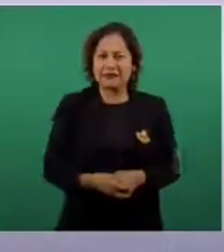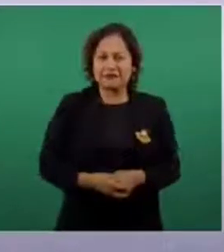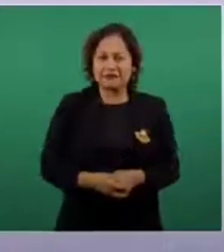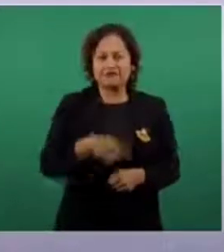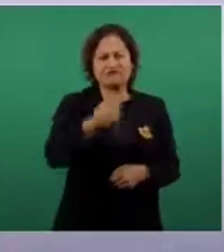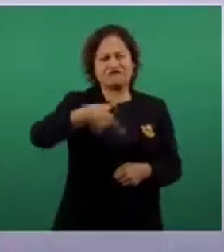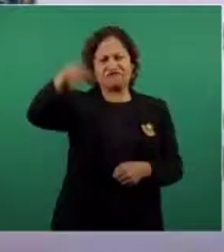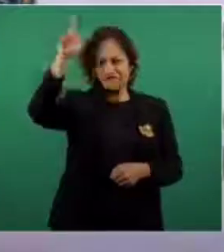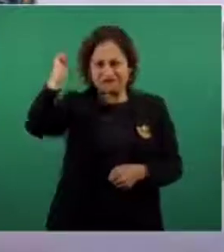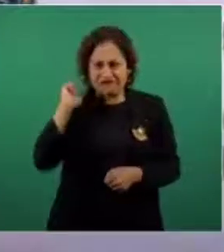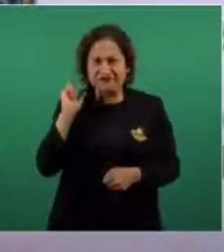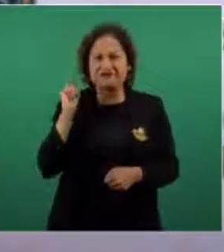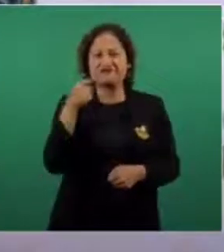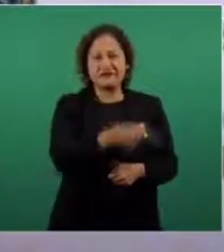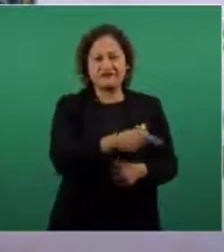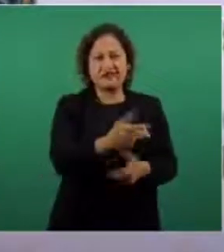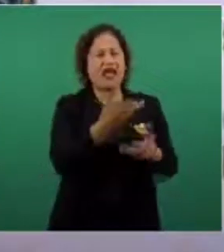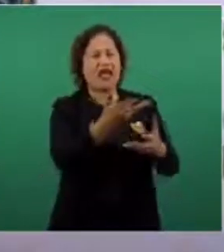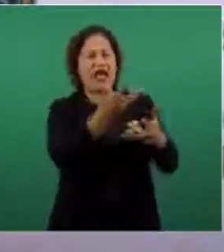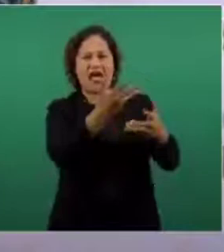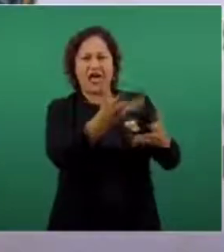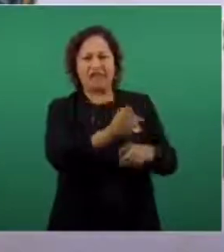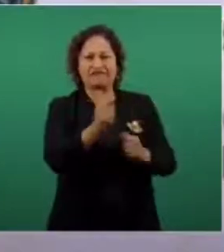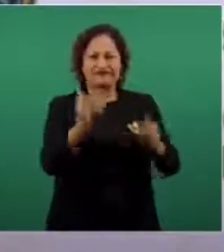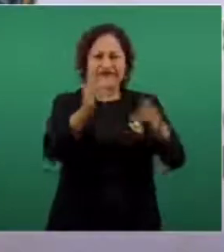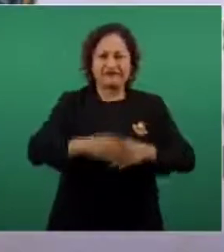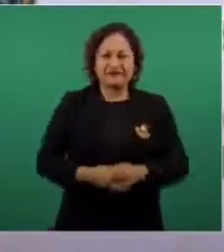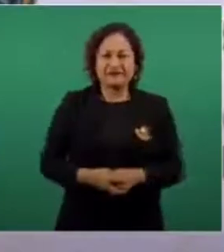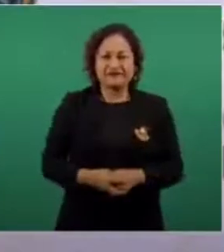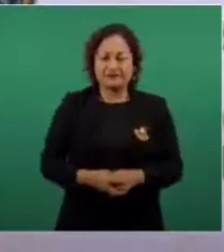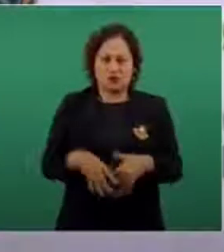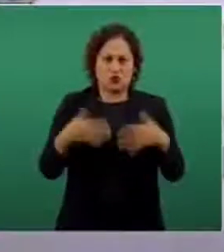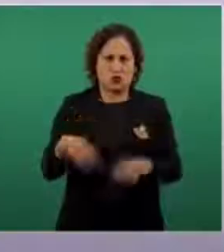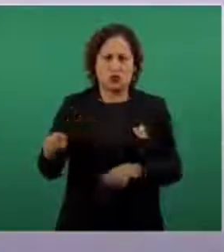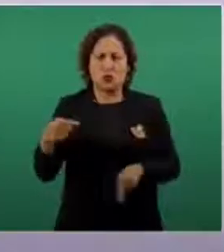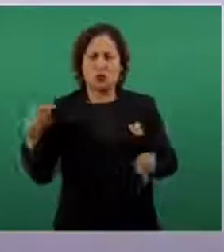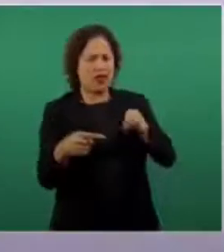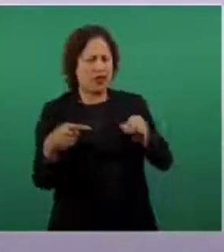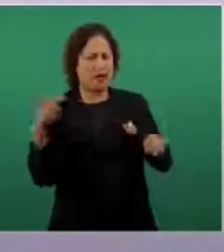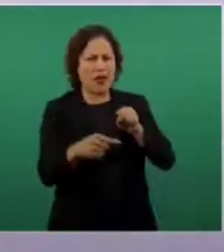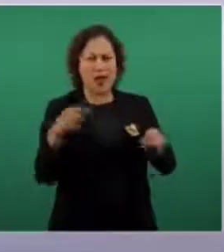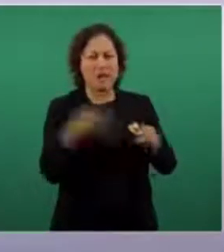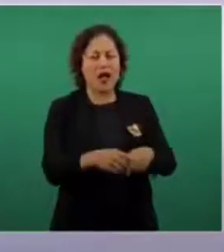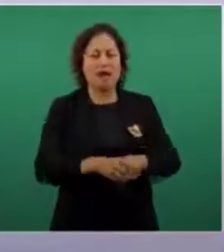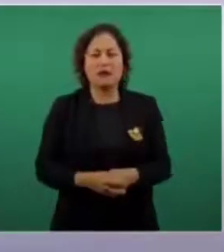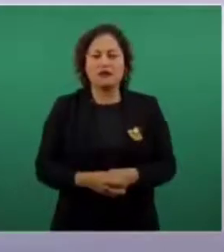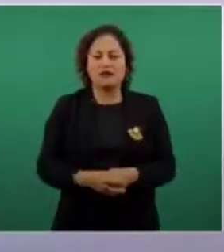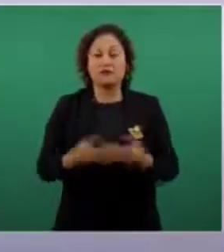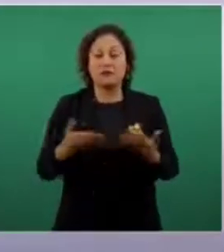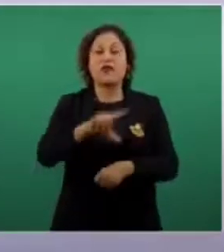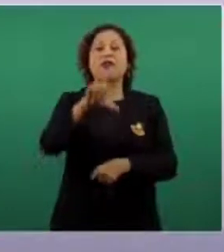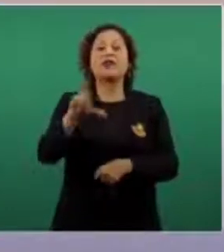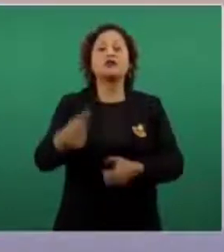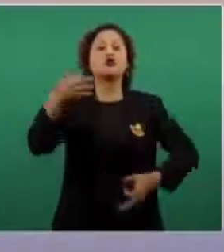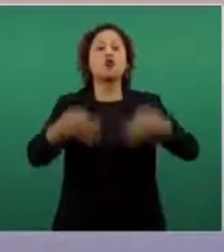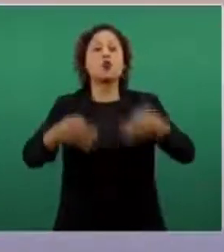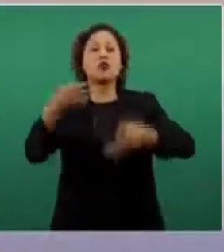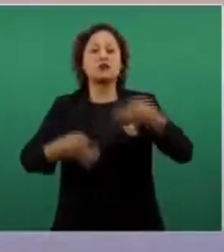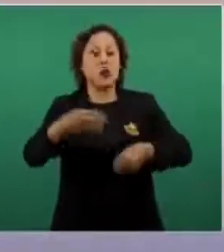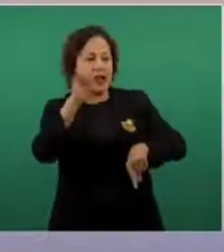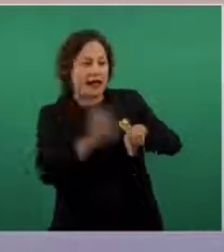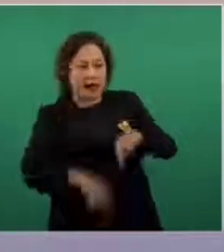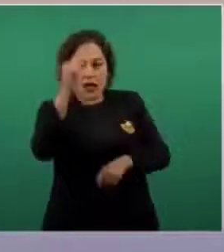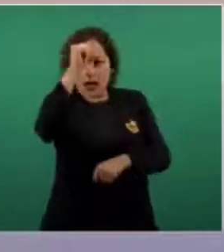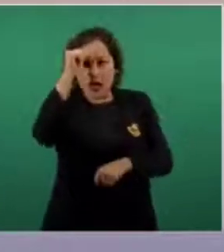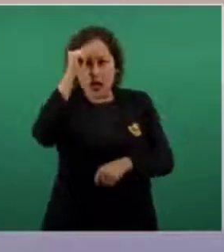archiloco americano. Por si fuese poco, en el juicio de descomunión lo llaman demagogo,